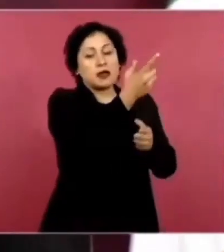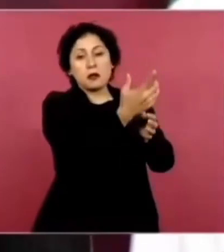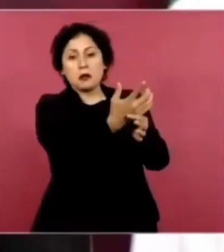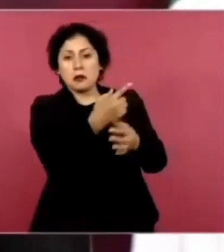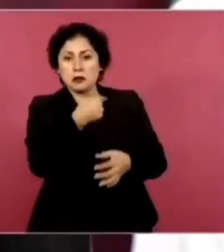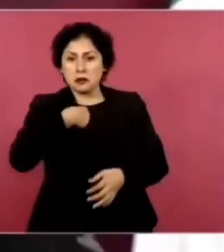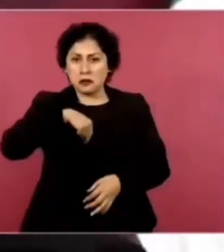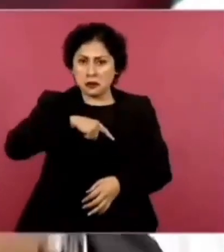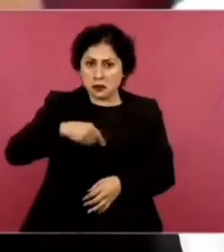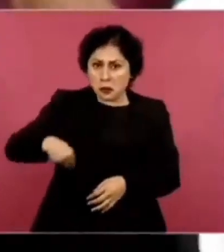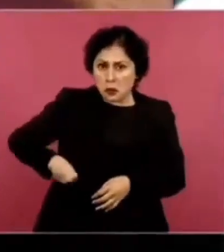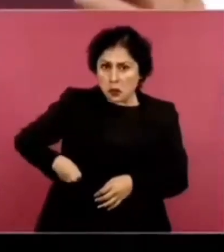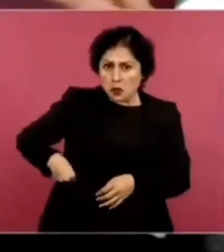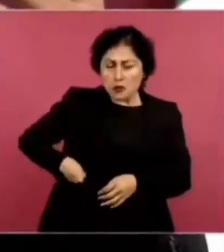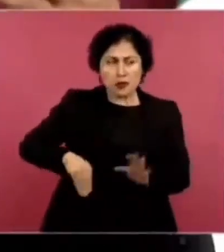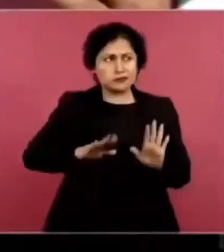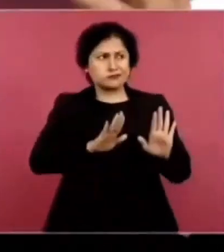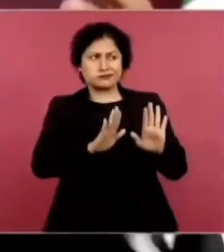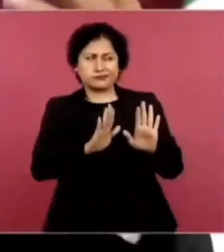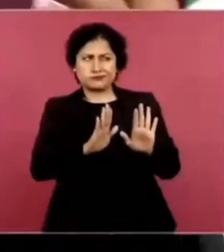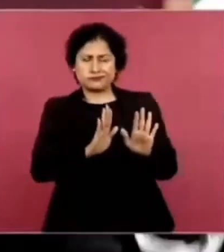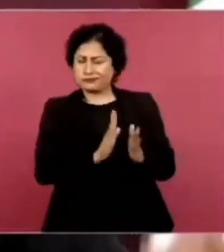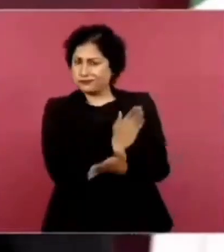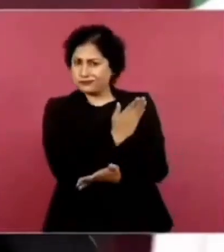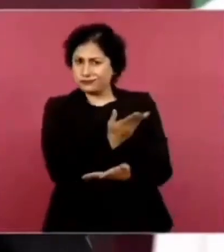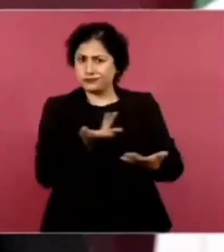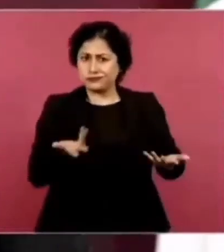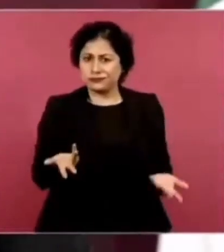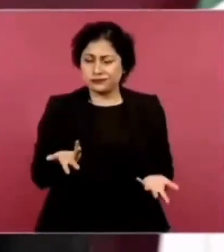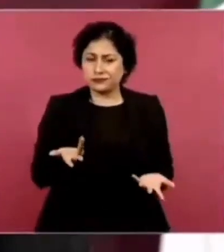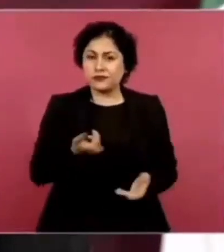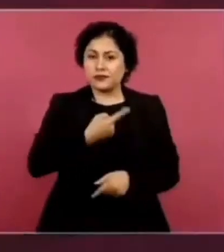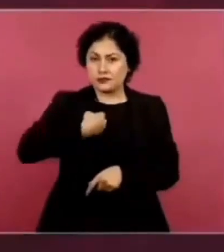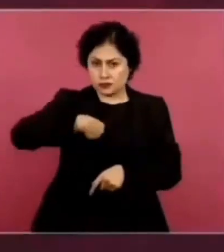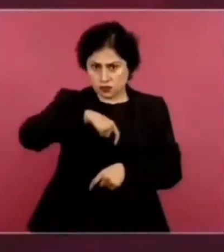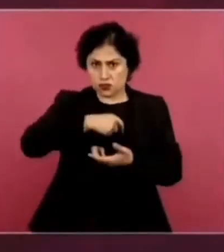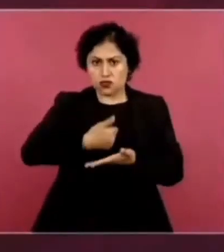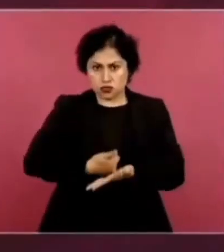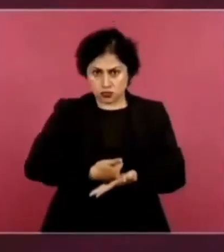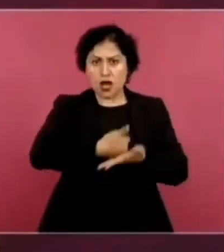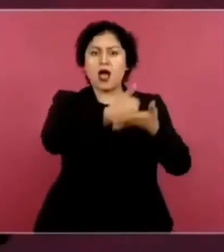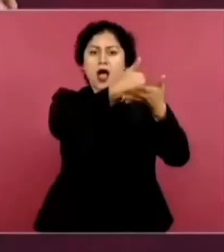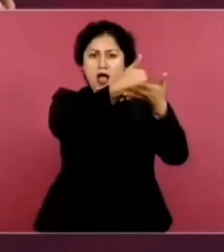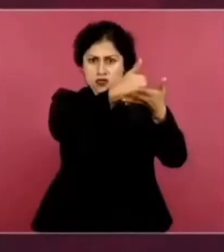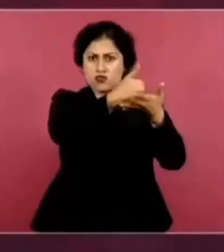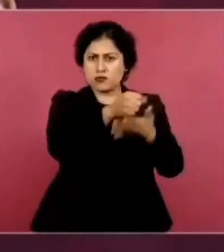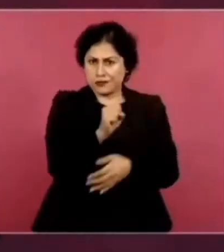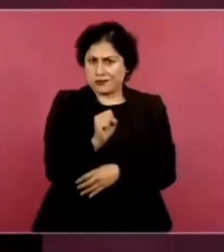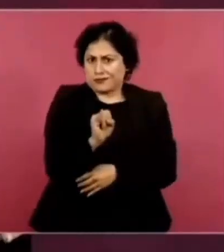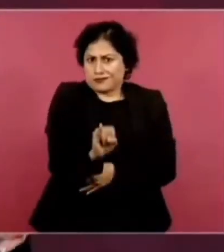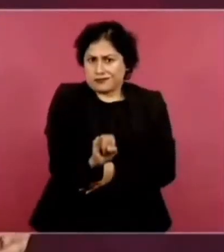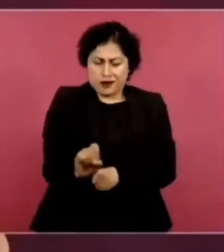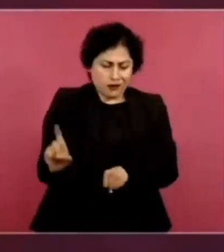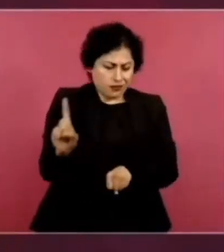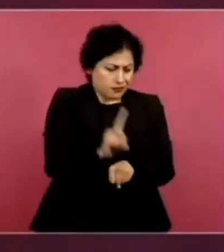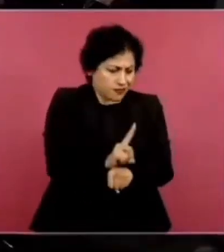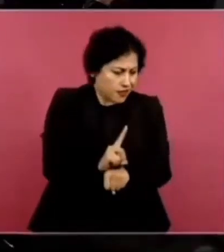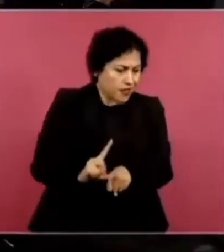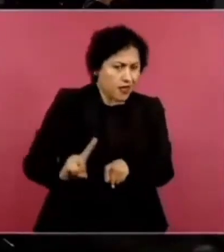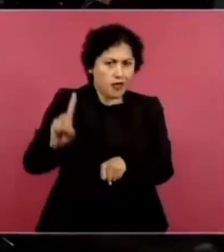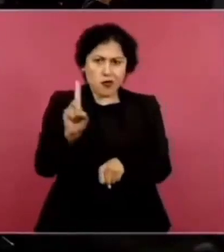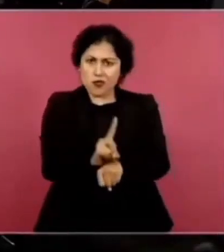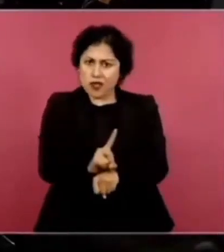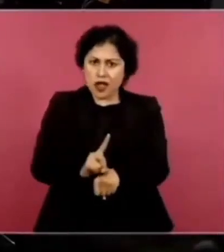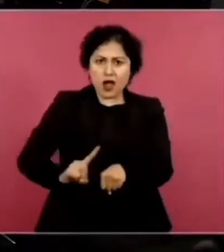Nosotros estamos ayudándolos todos los días por